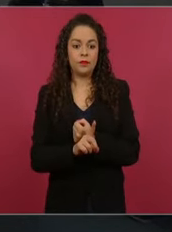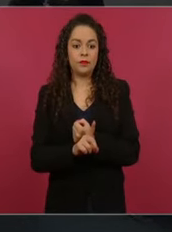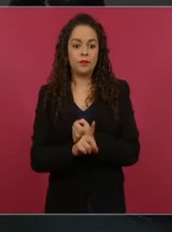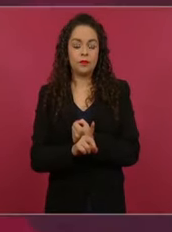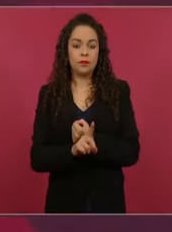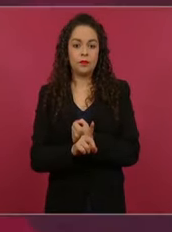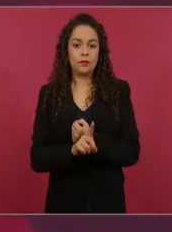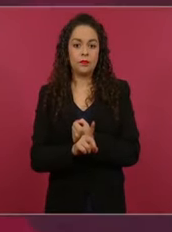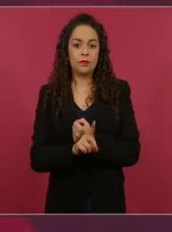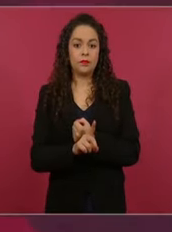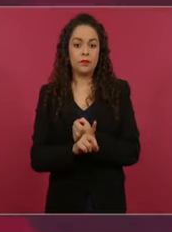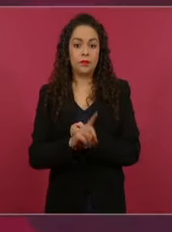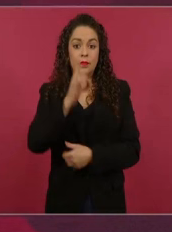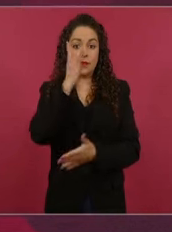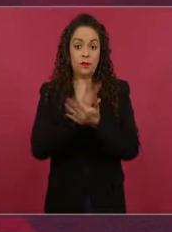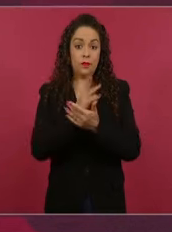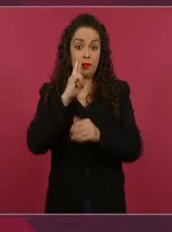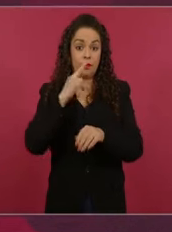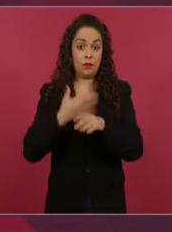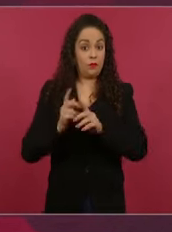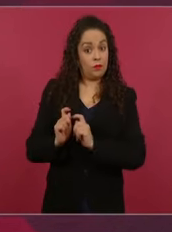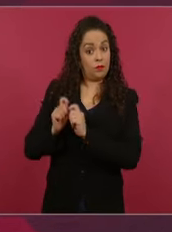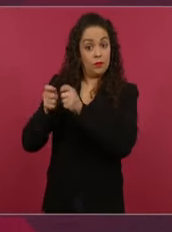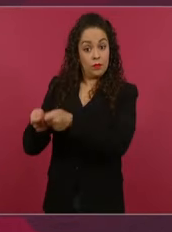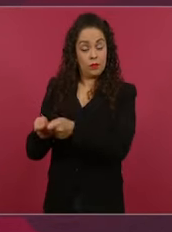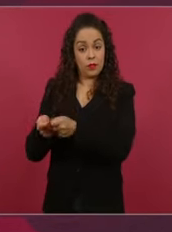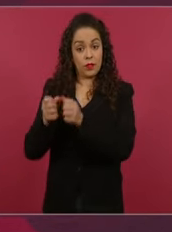del Consejo de Seguridad.